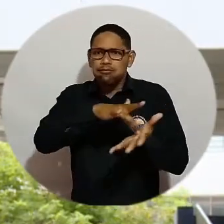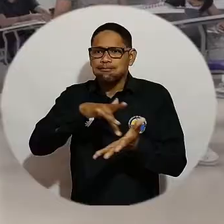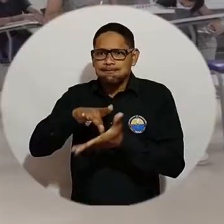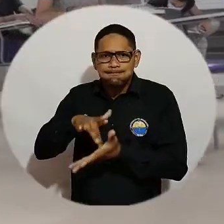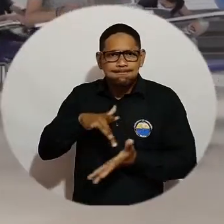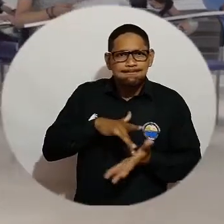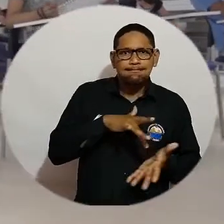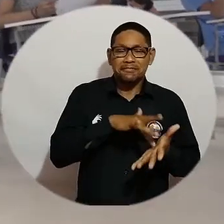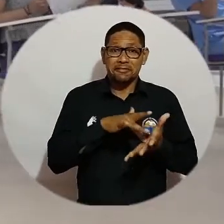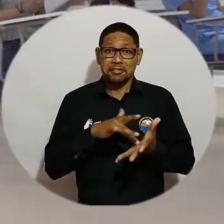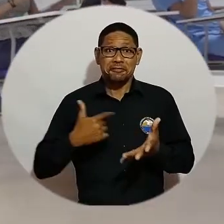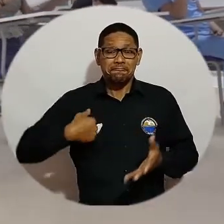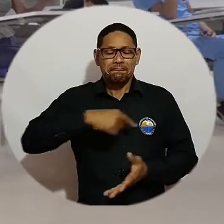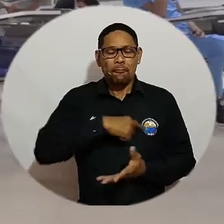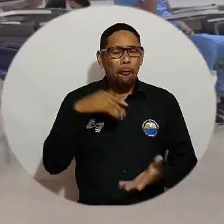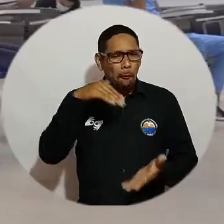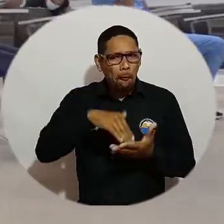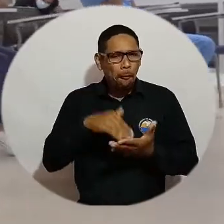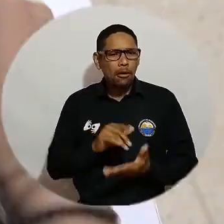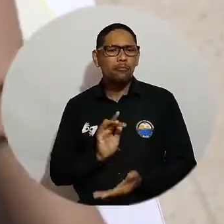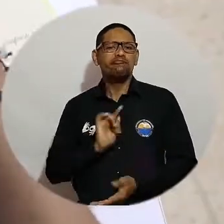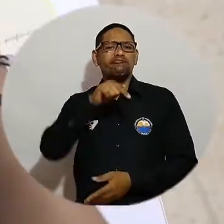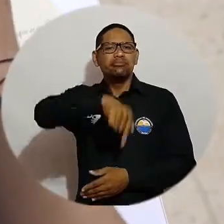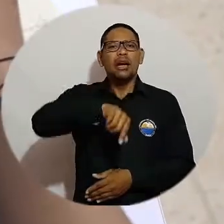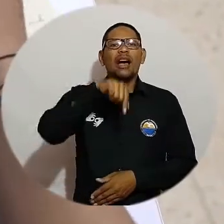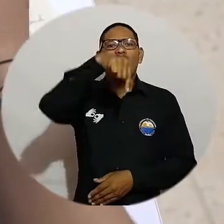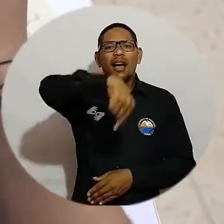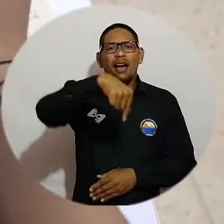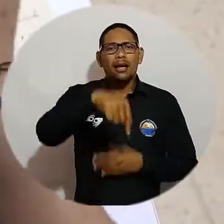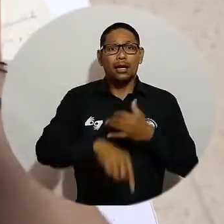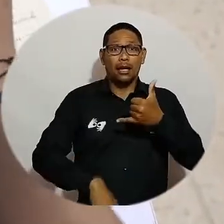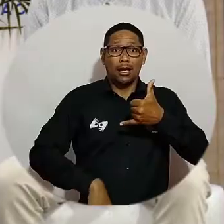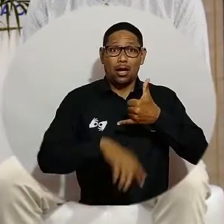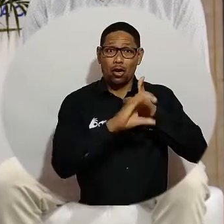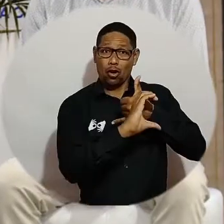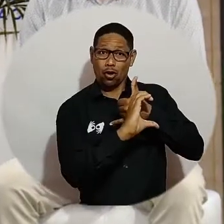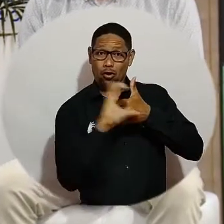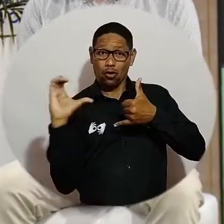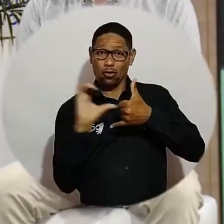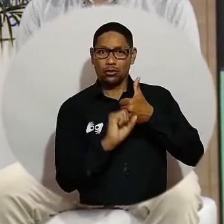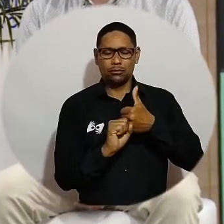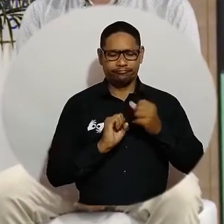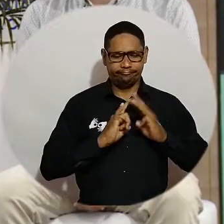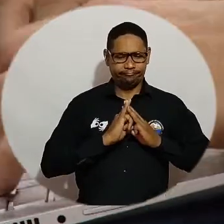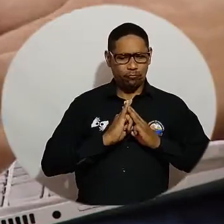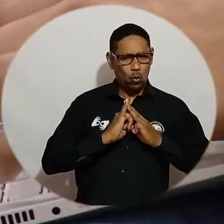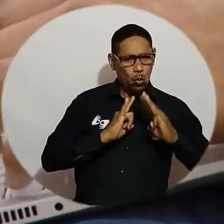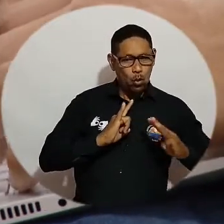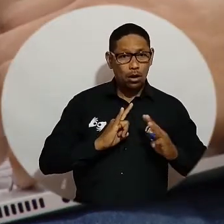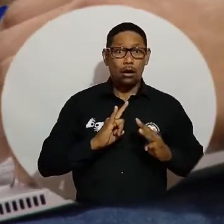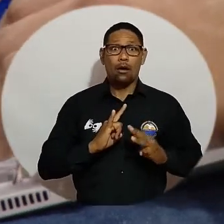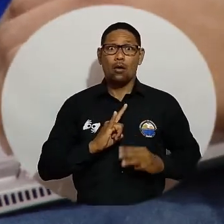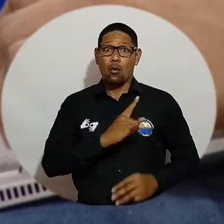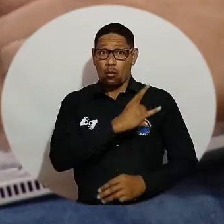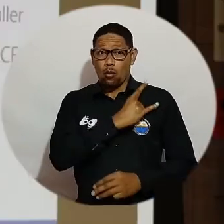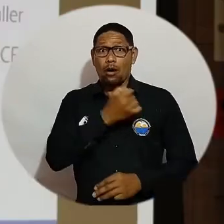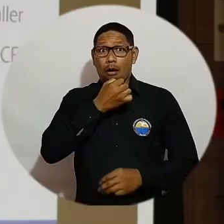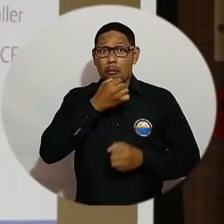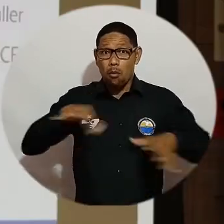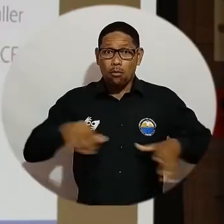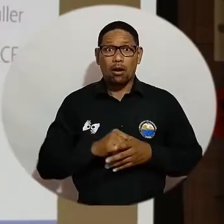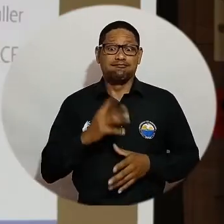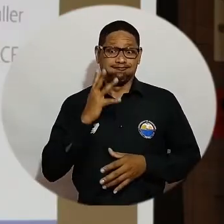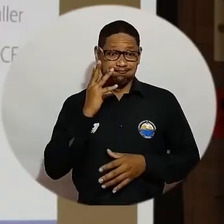volver a la presencialidad y decidimos venir otra vez al territorio de la costa y con la Universidad del Magdalena, Universidad